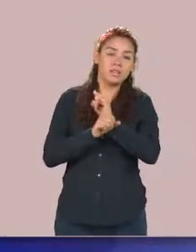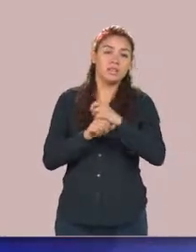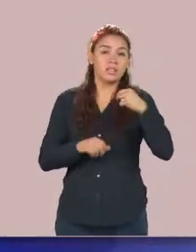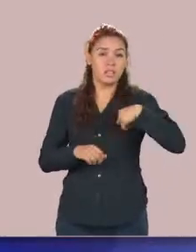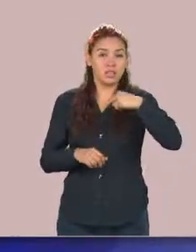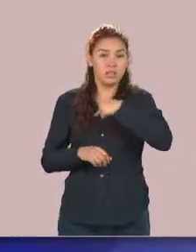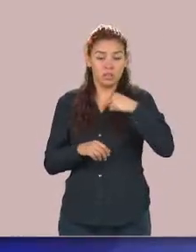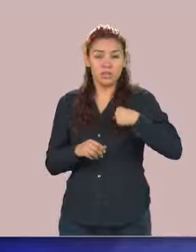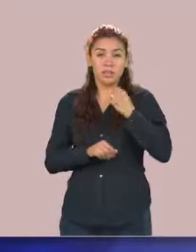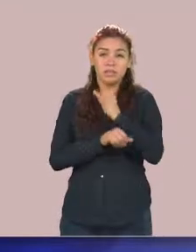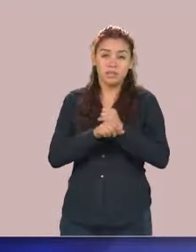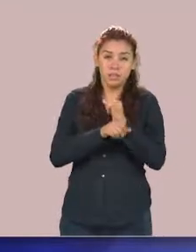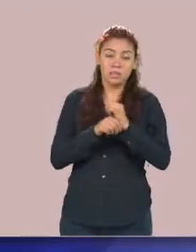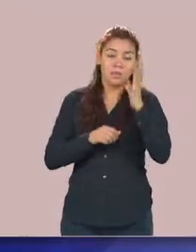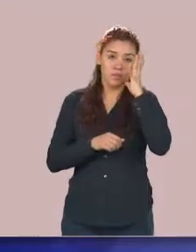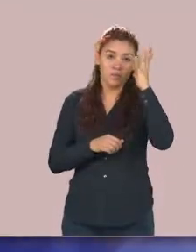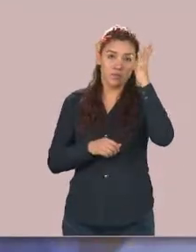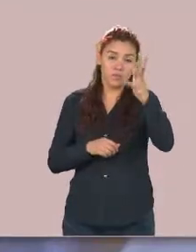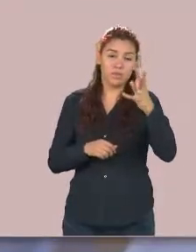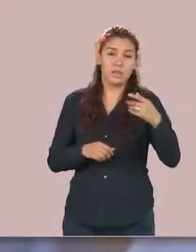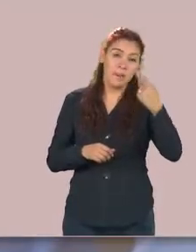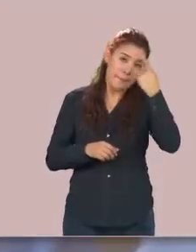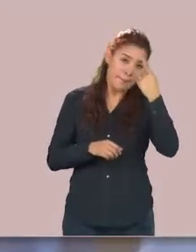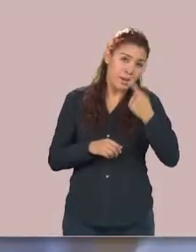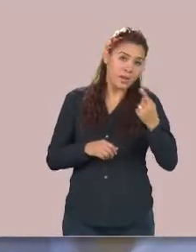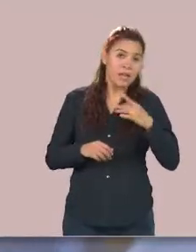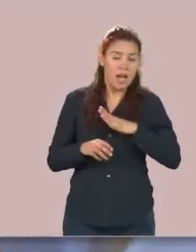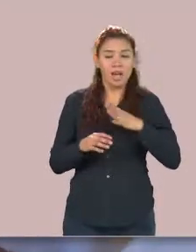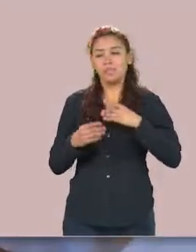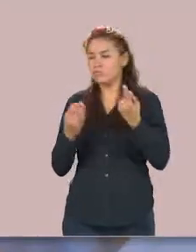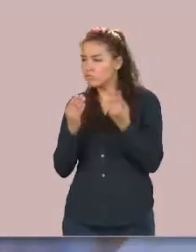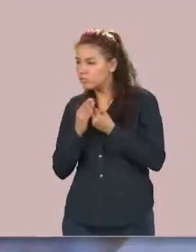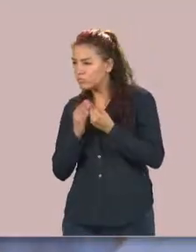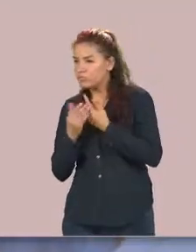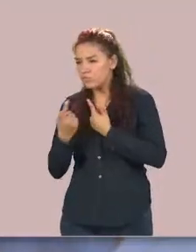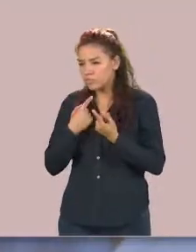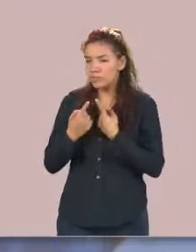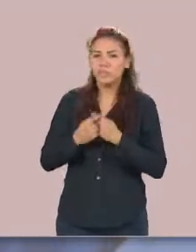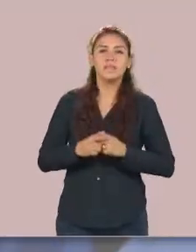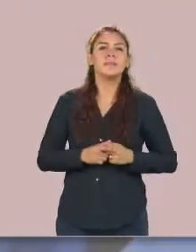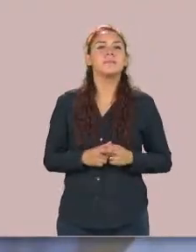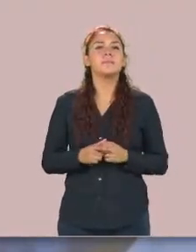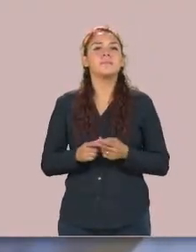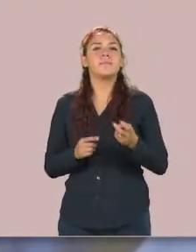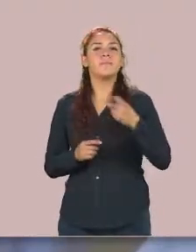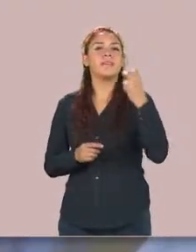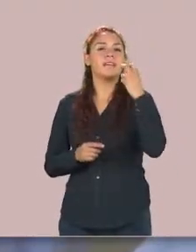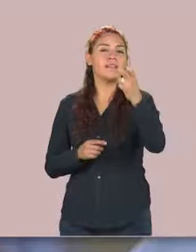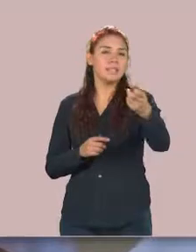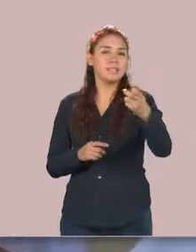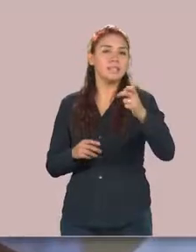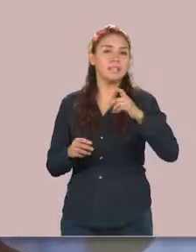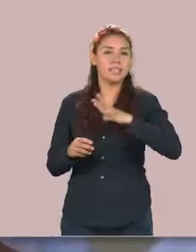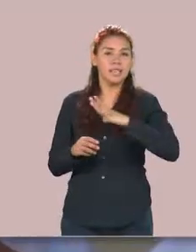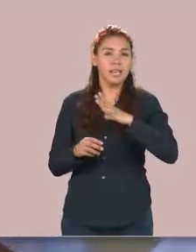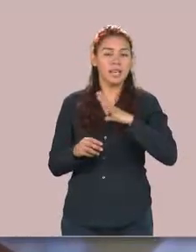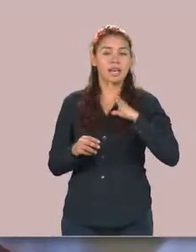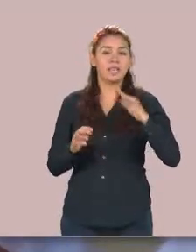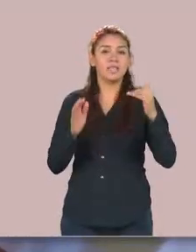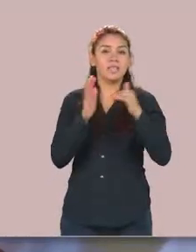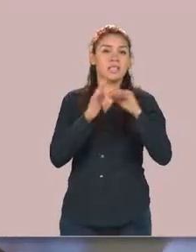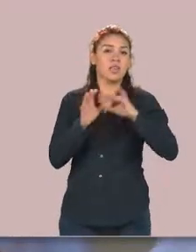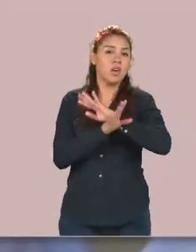futuro en base a lo que hemos hablado en las clases que estamos dando en la UAMSE. En este tiempo, ya soy profesor tiempo completo de, ya soy